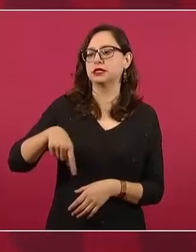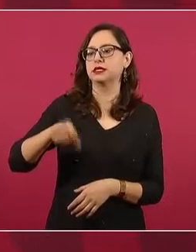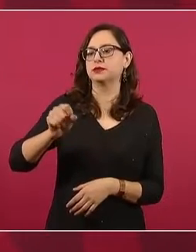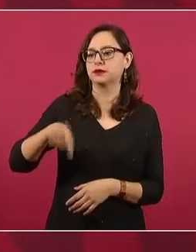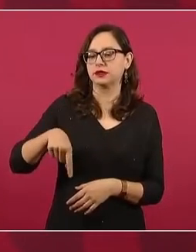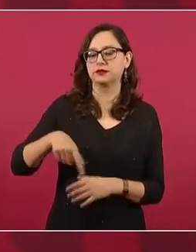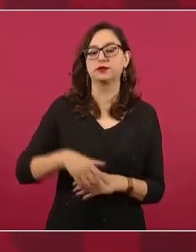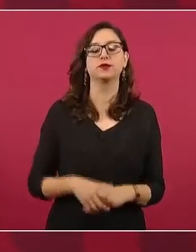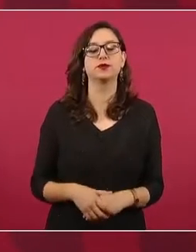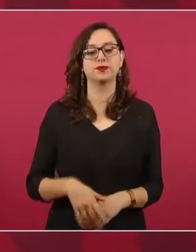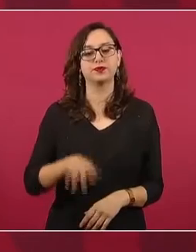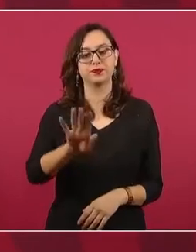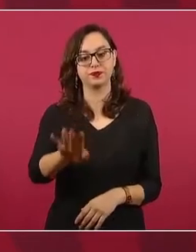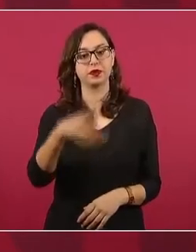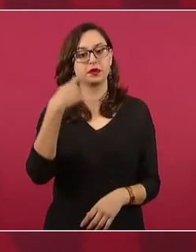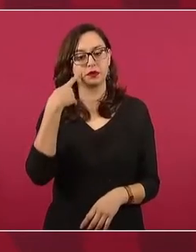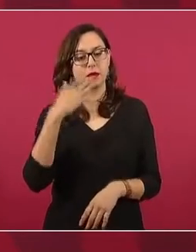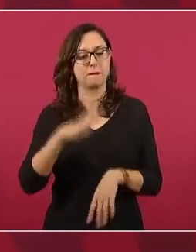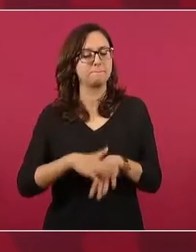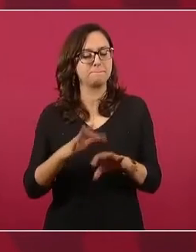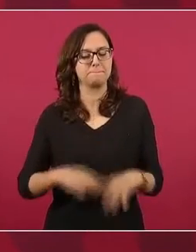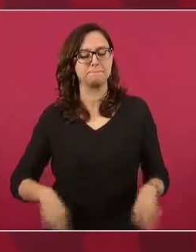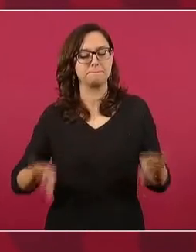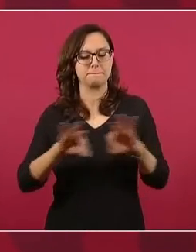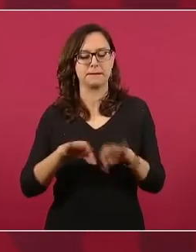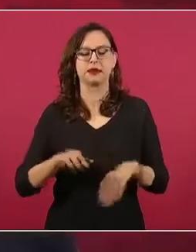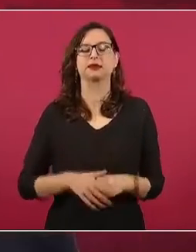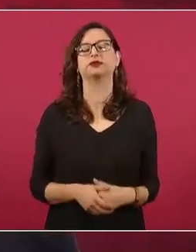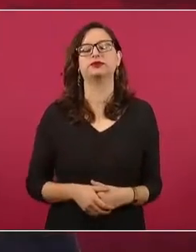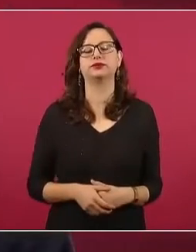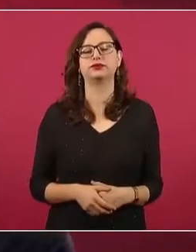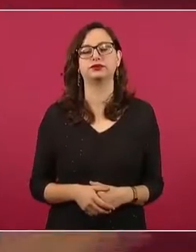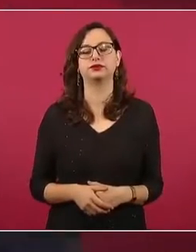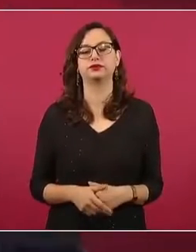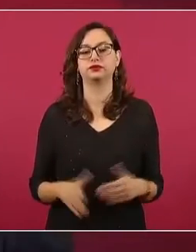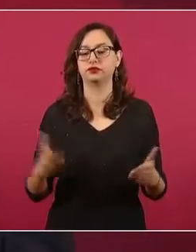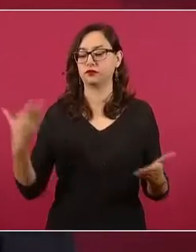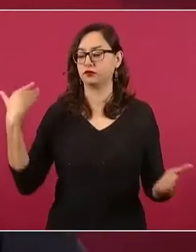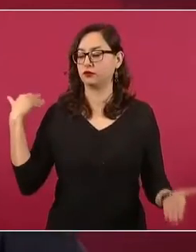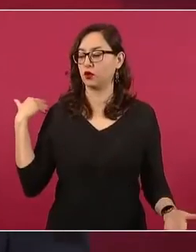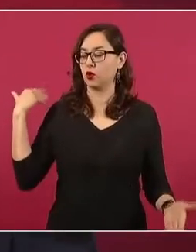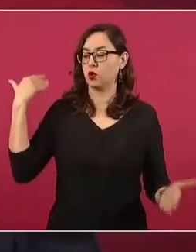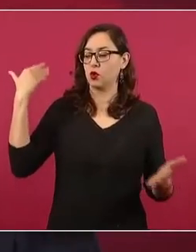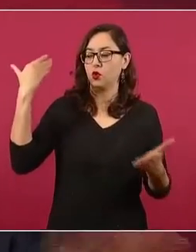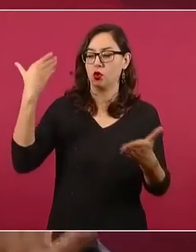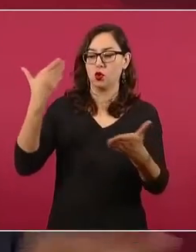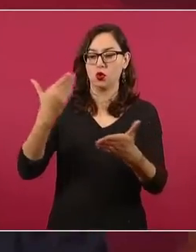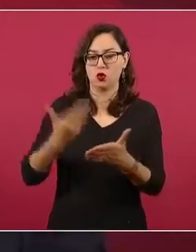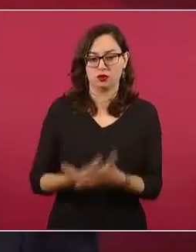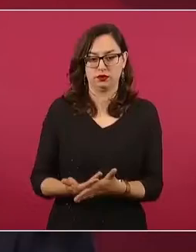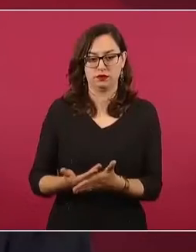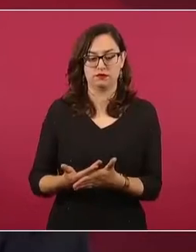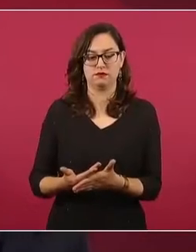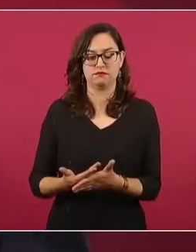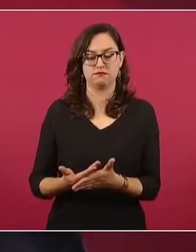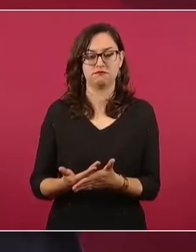De los últimos tiempos, si me dicen en qué